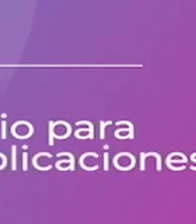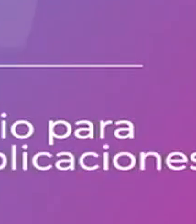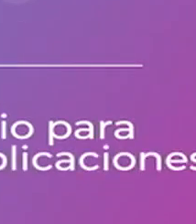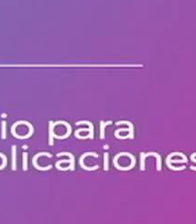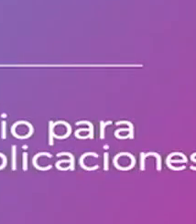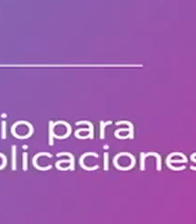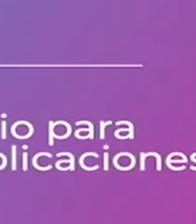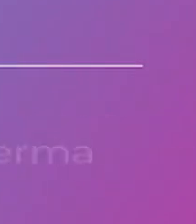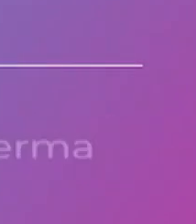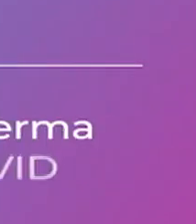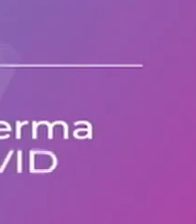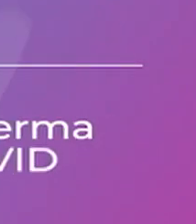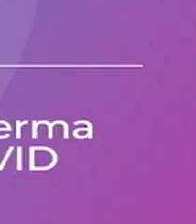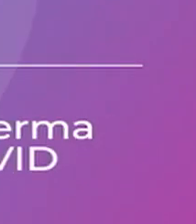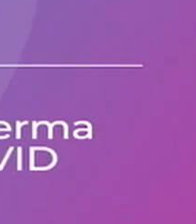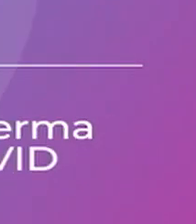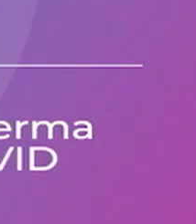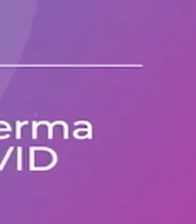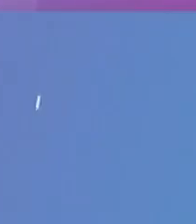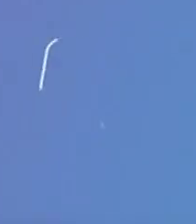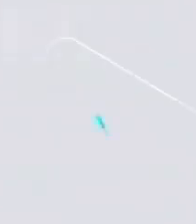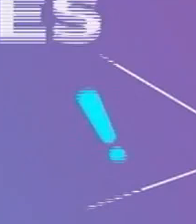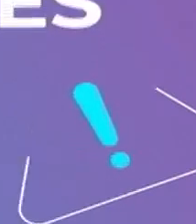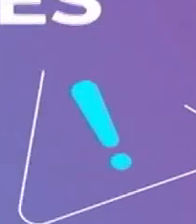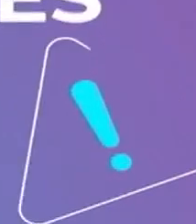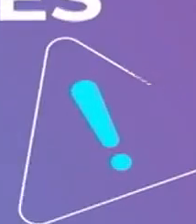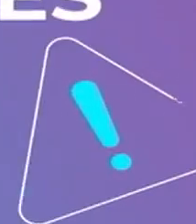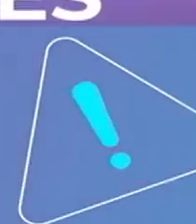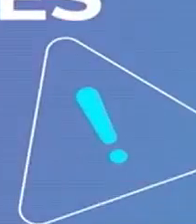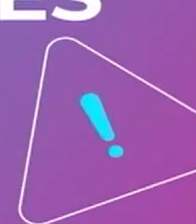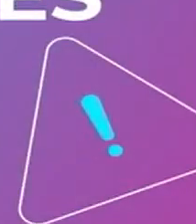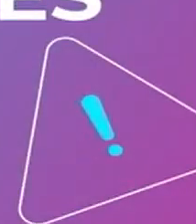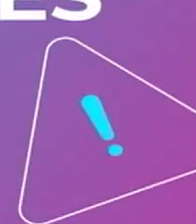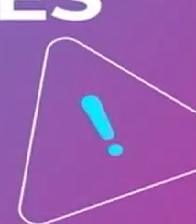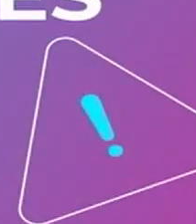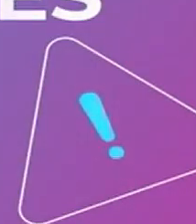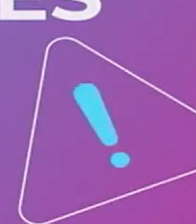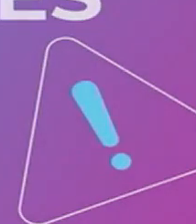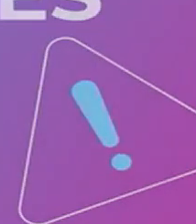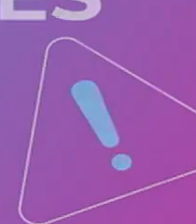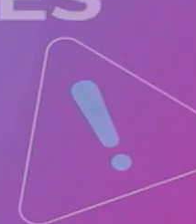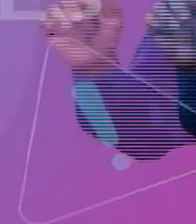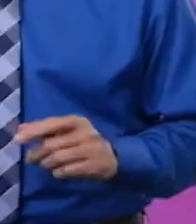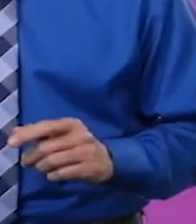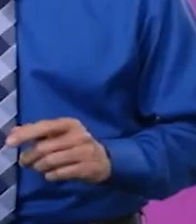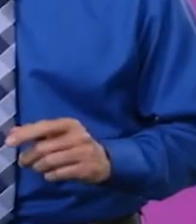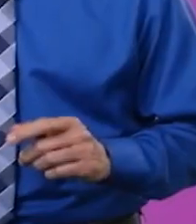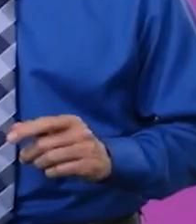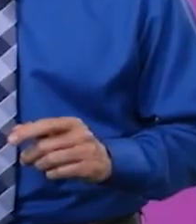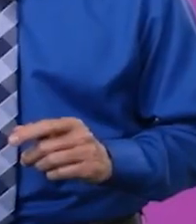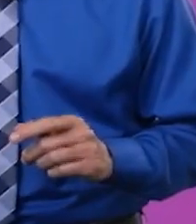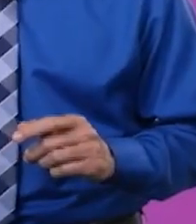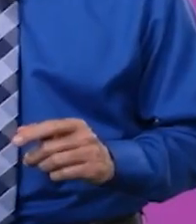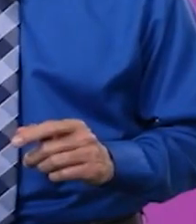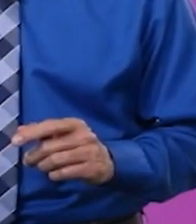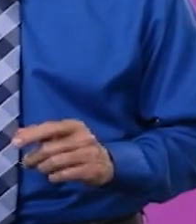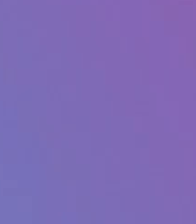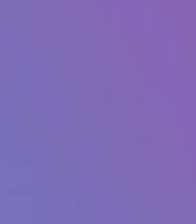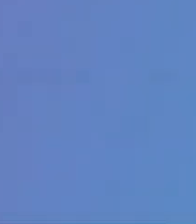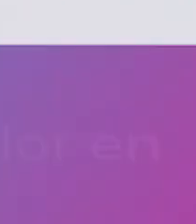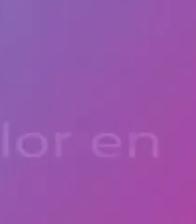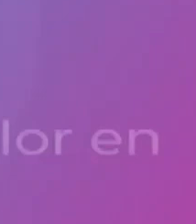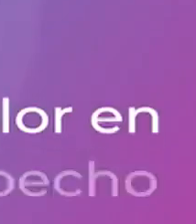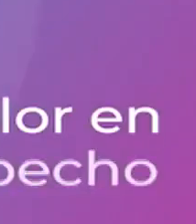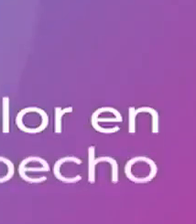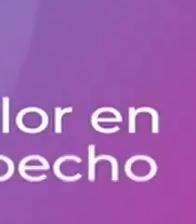para prevenir complicaciones si se enferma de COVID. Por eso, esté alerta a los siguientes síntomas. Fiebre por más de tres